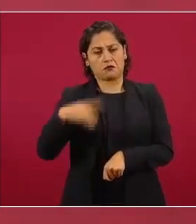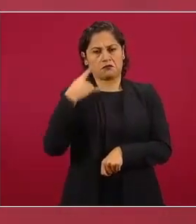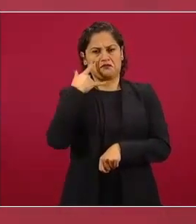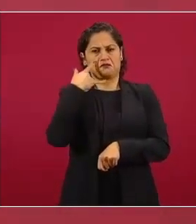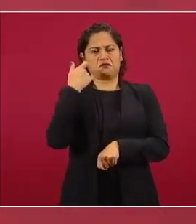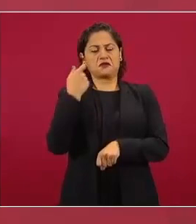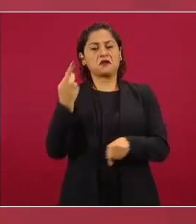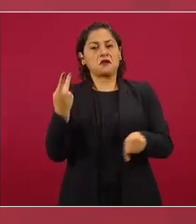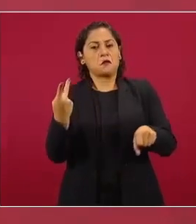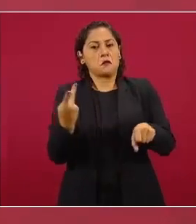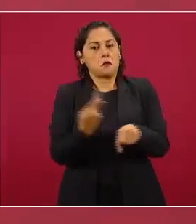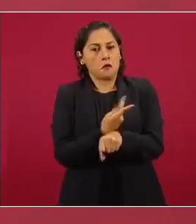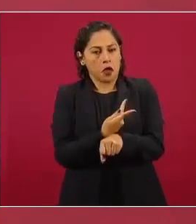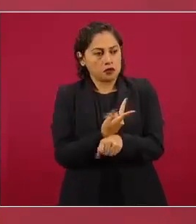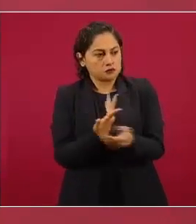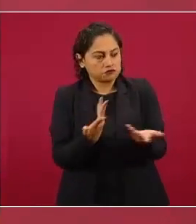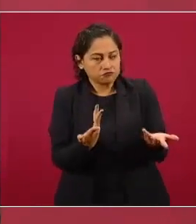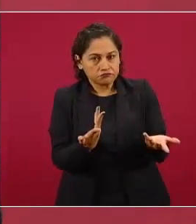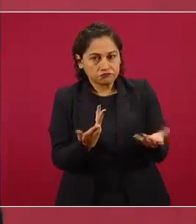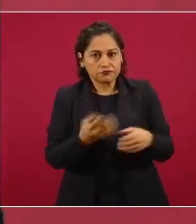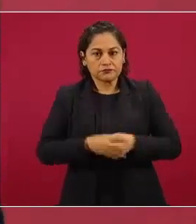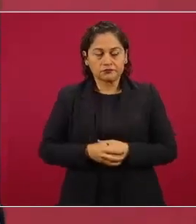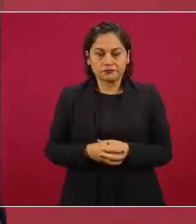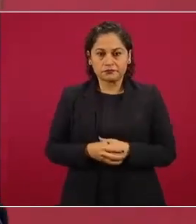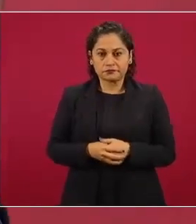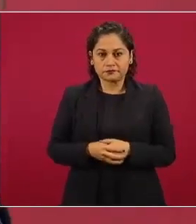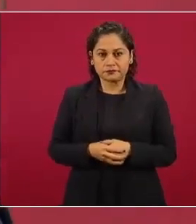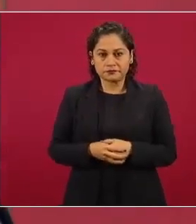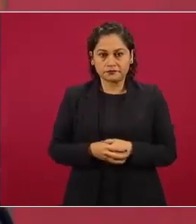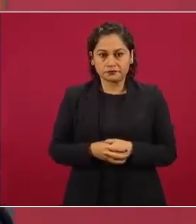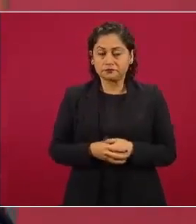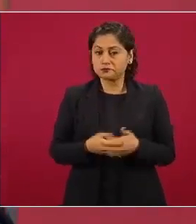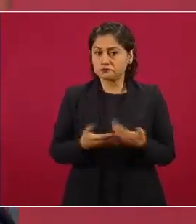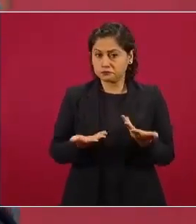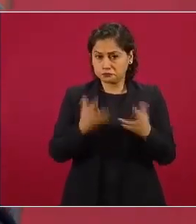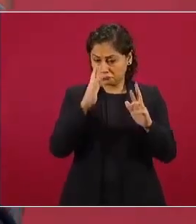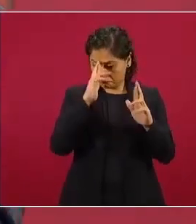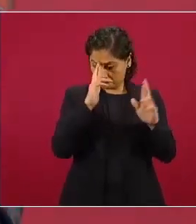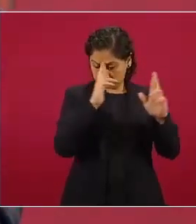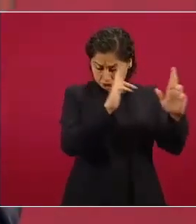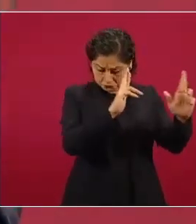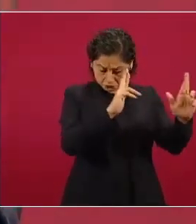se hizo de manera diplomática